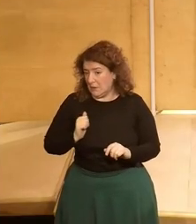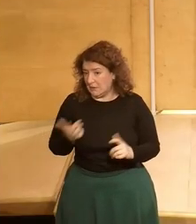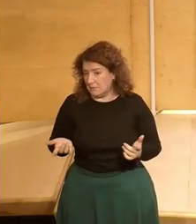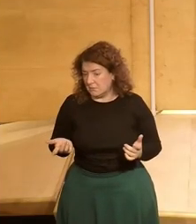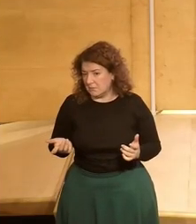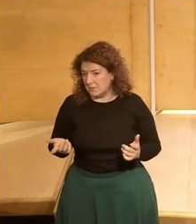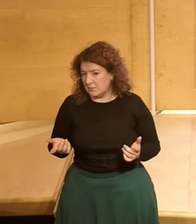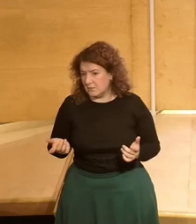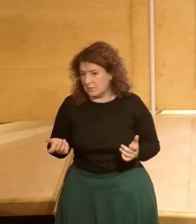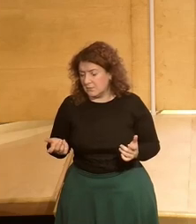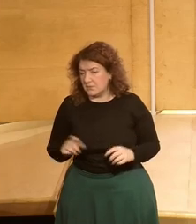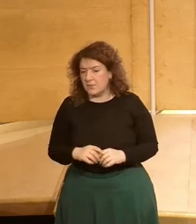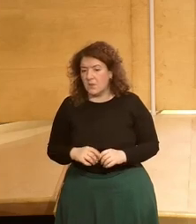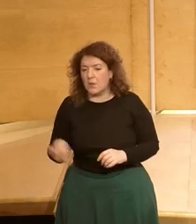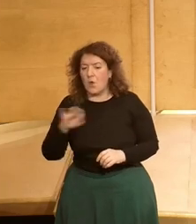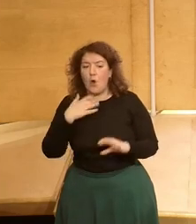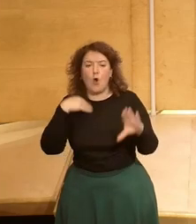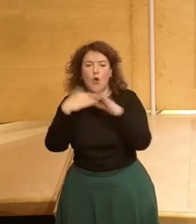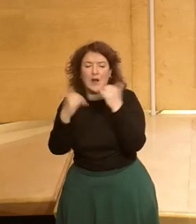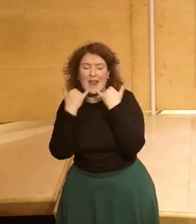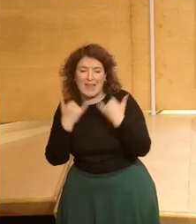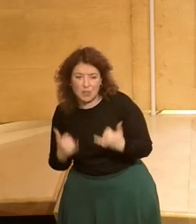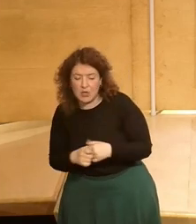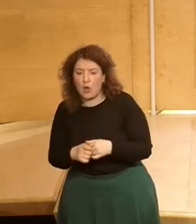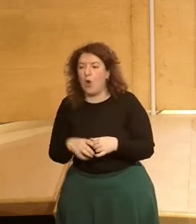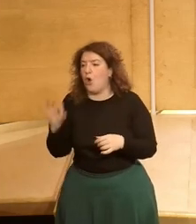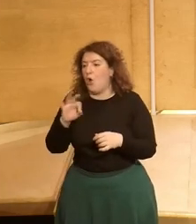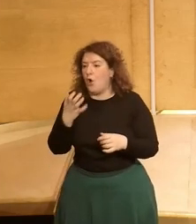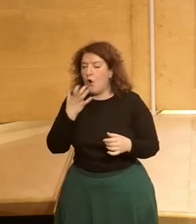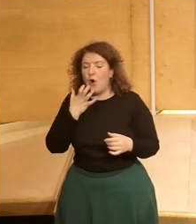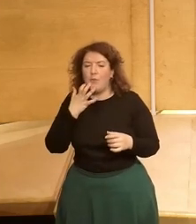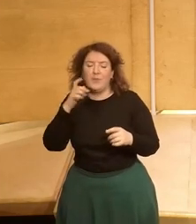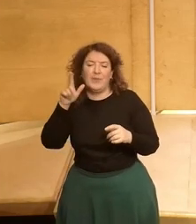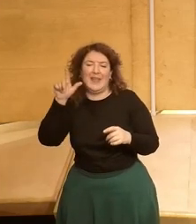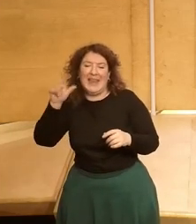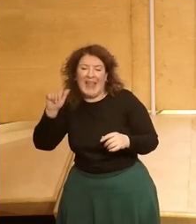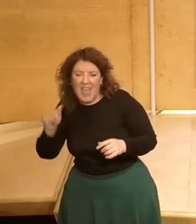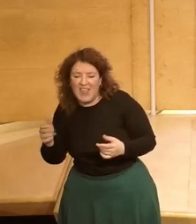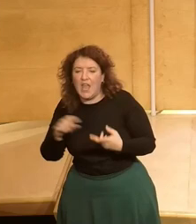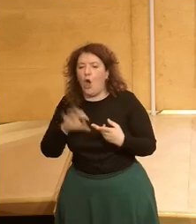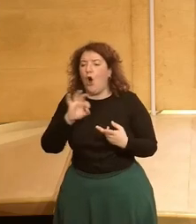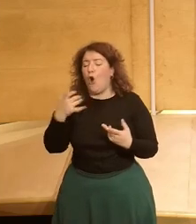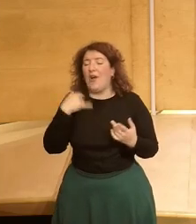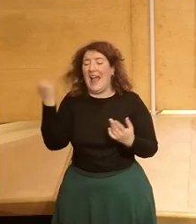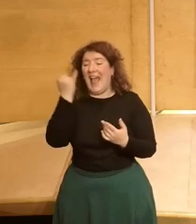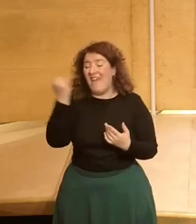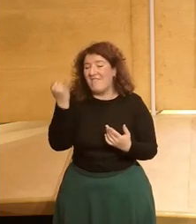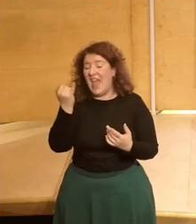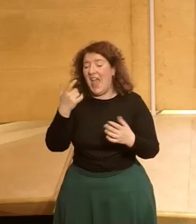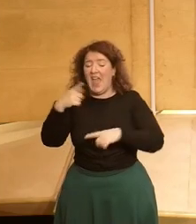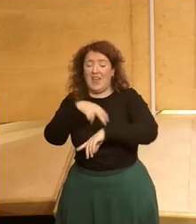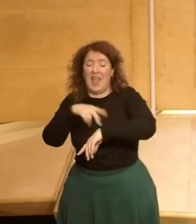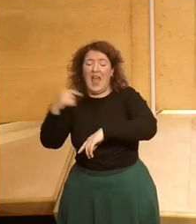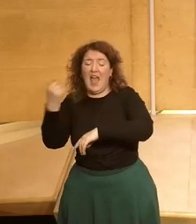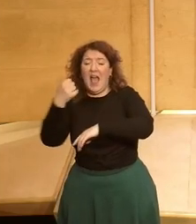es que incluso el llamar o escribir un email yo que sé por LinkedIn o a un jefe de gabinete o de comunicación